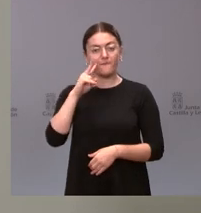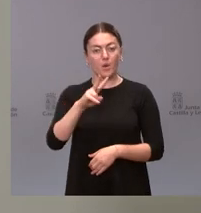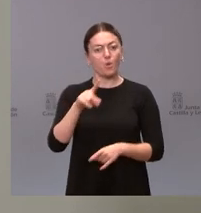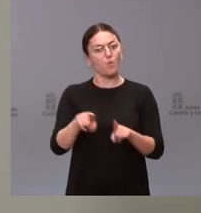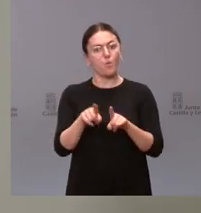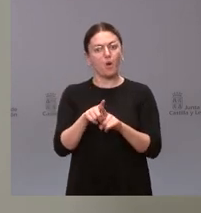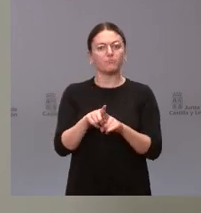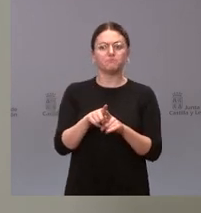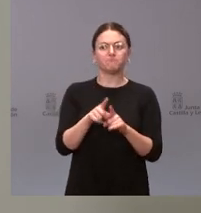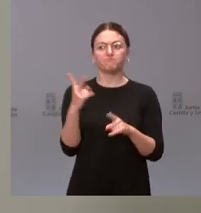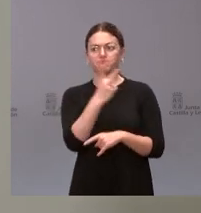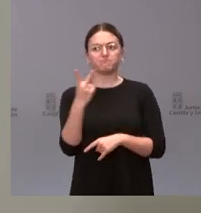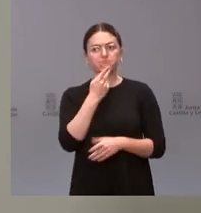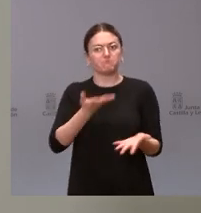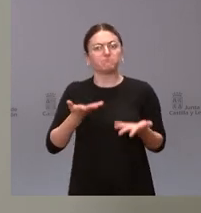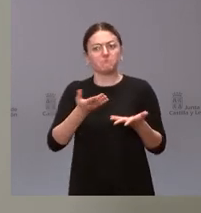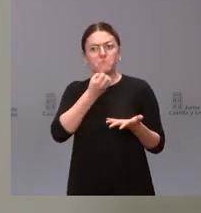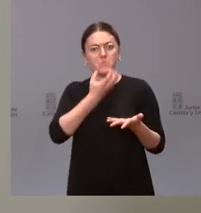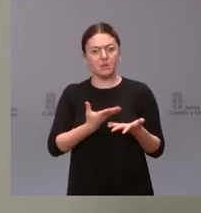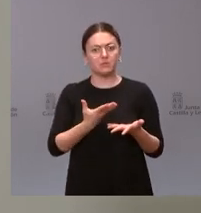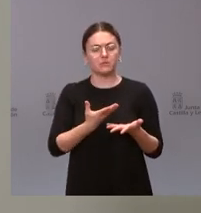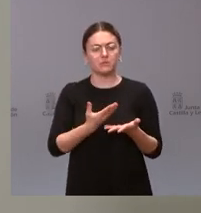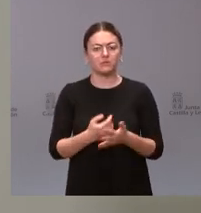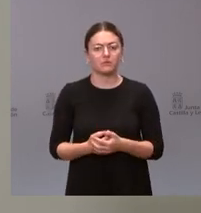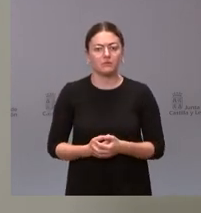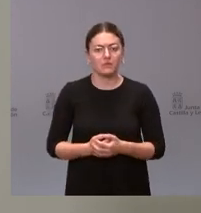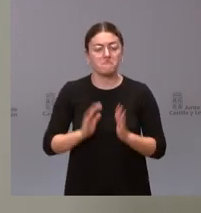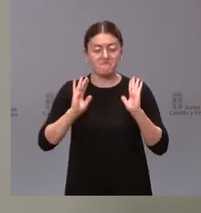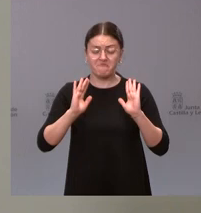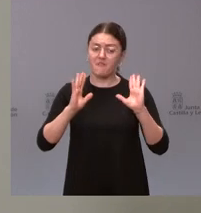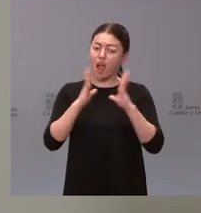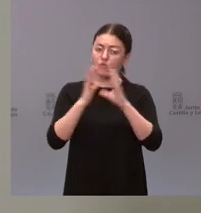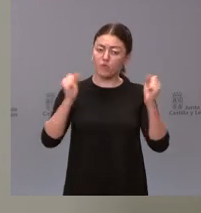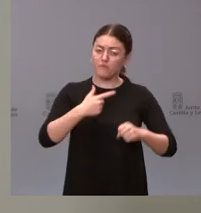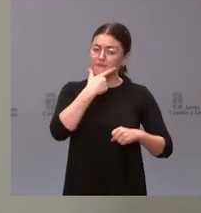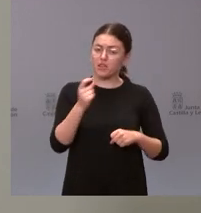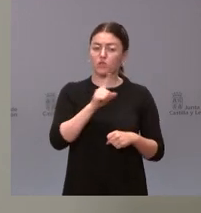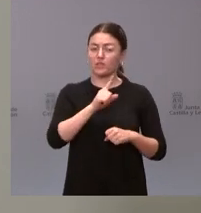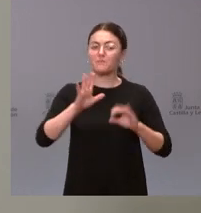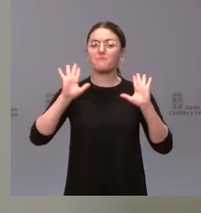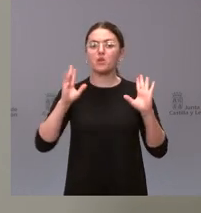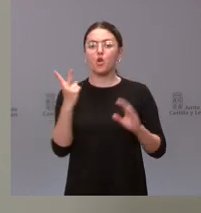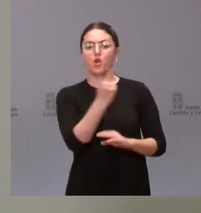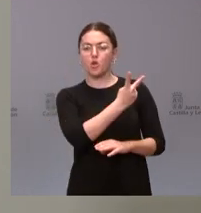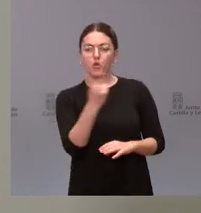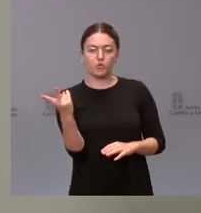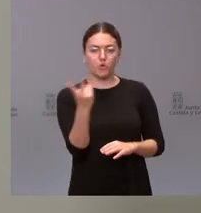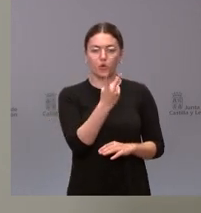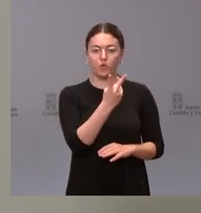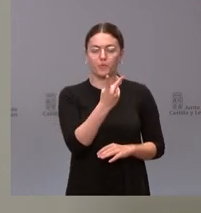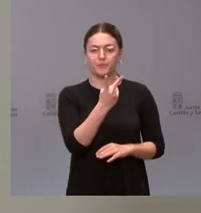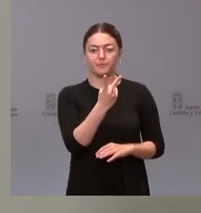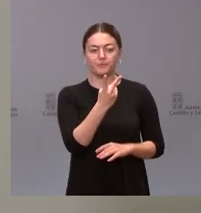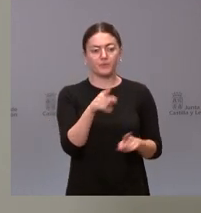disposición en ambas partes no es a pesar de ello fácil el acuerdo y vimos que ambas partes solicitaban que